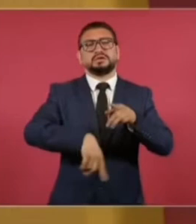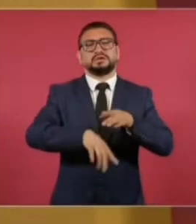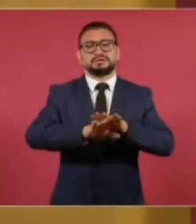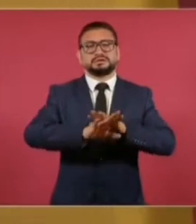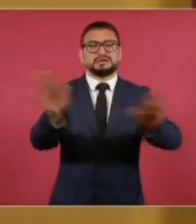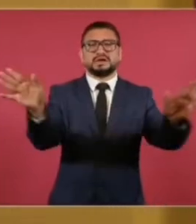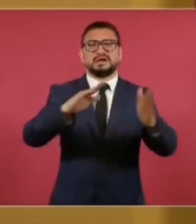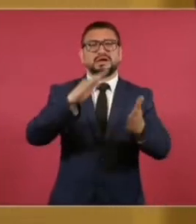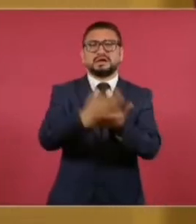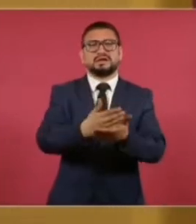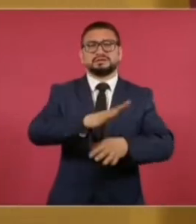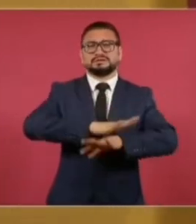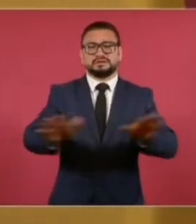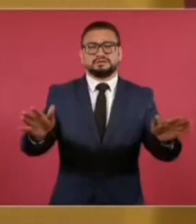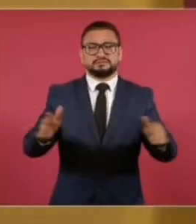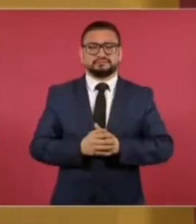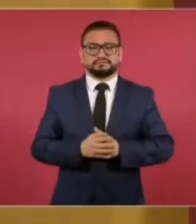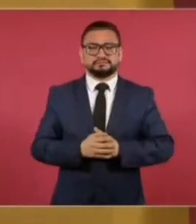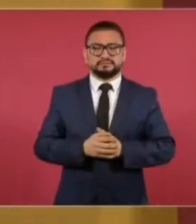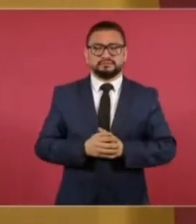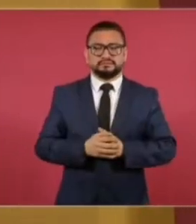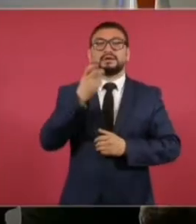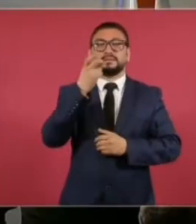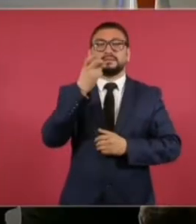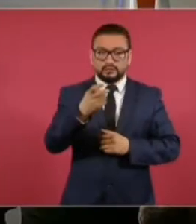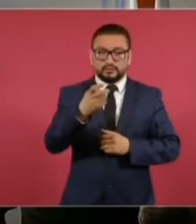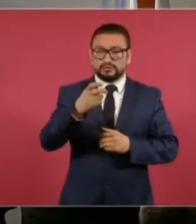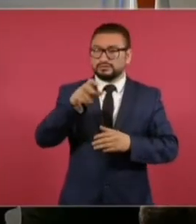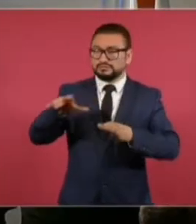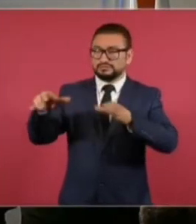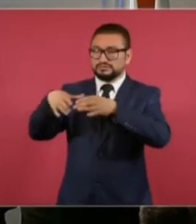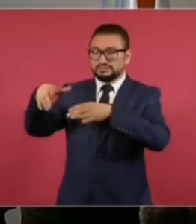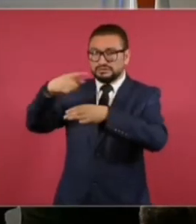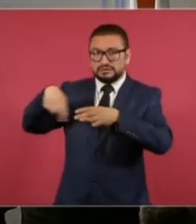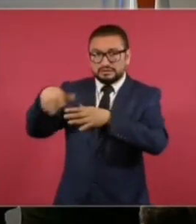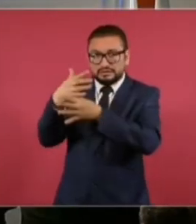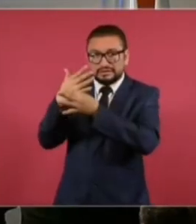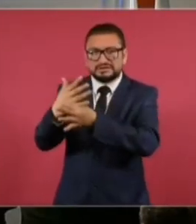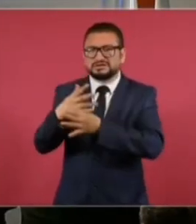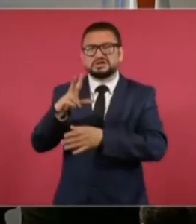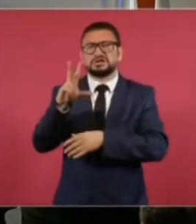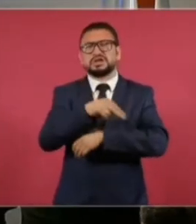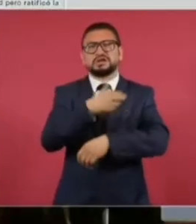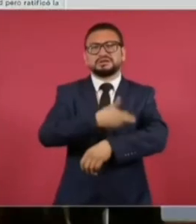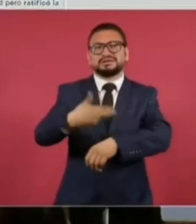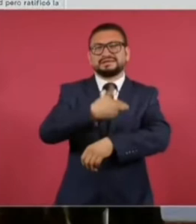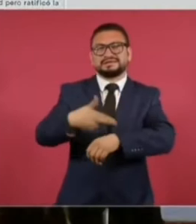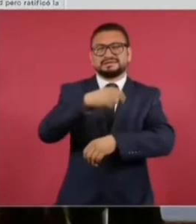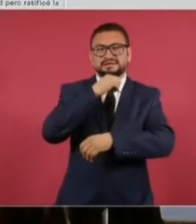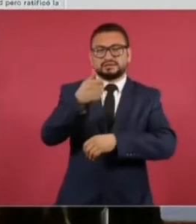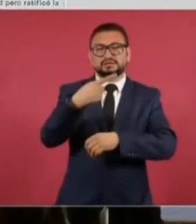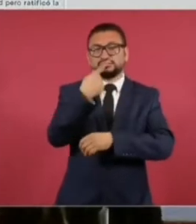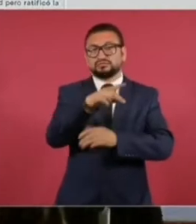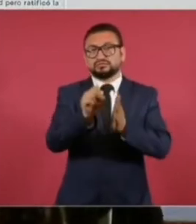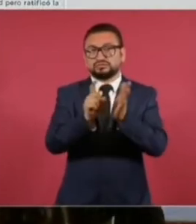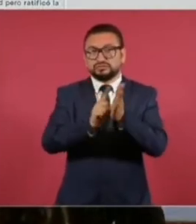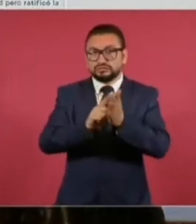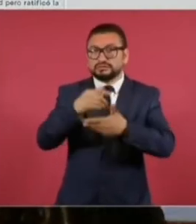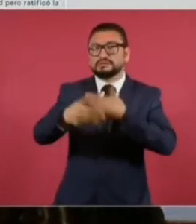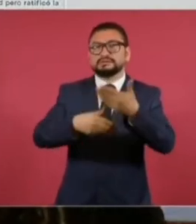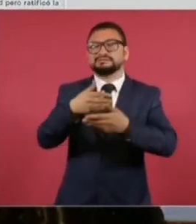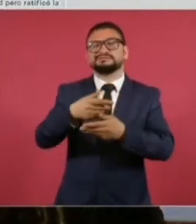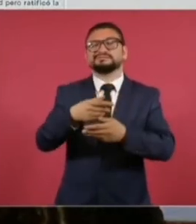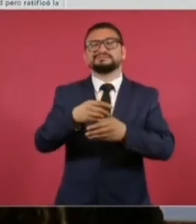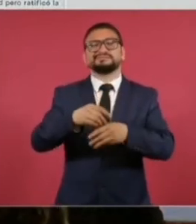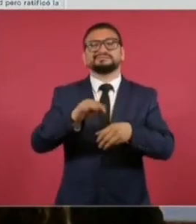debería ser acabado, más bien. De acuerdo con el colegiado, la negativa de darle trámite a su solicitud afecta